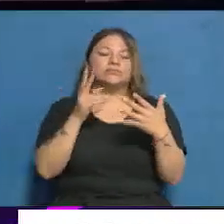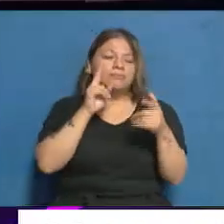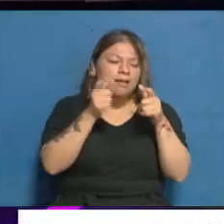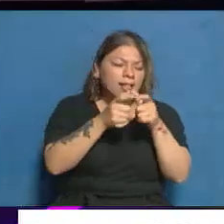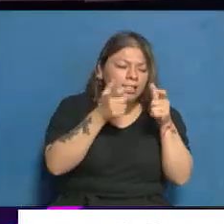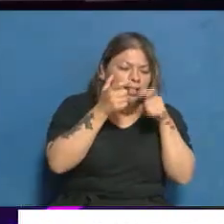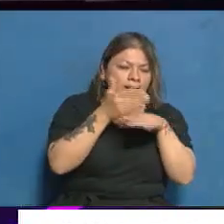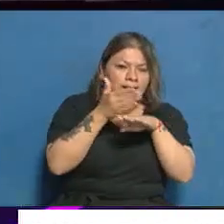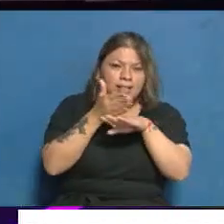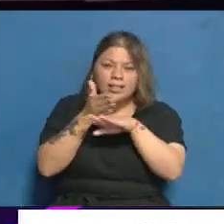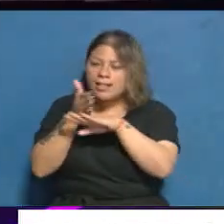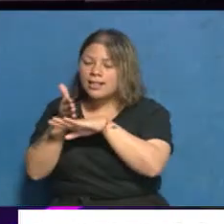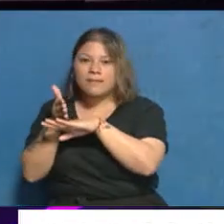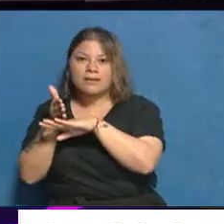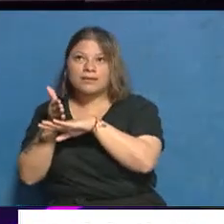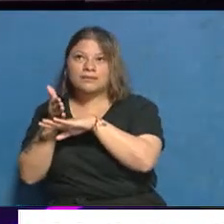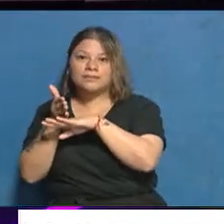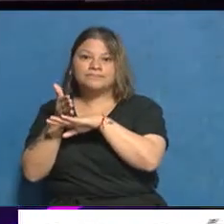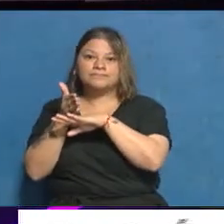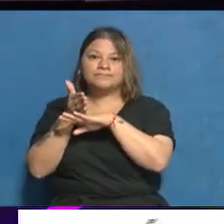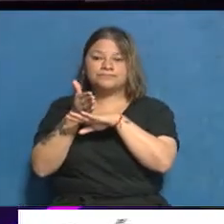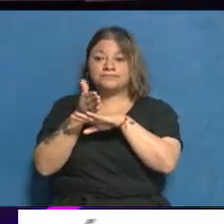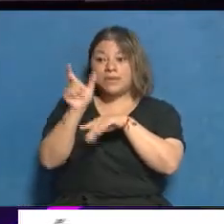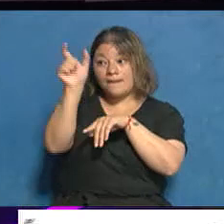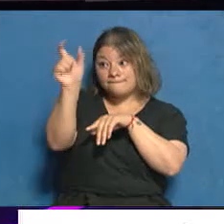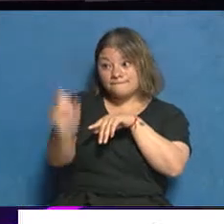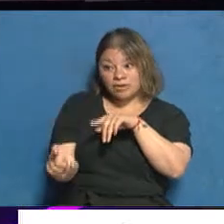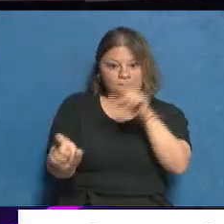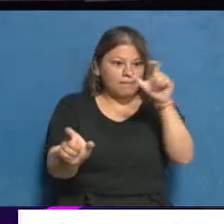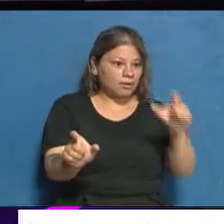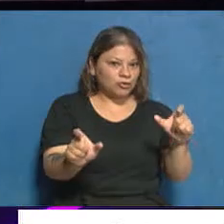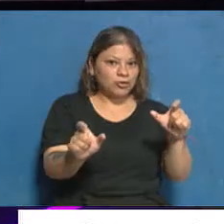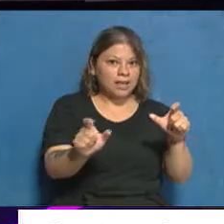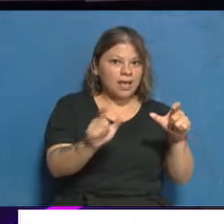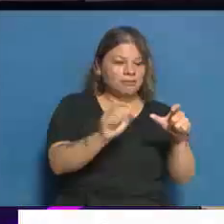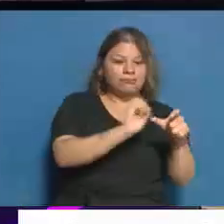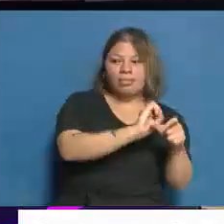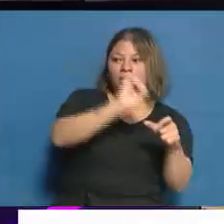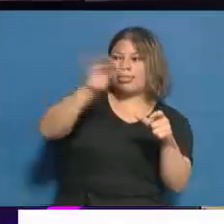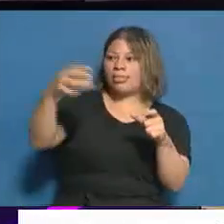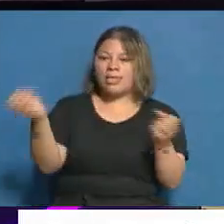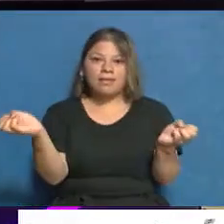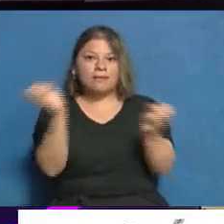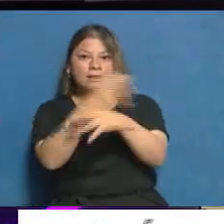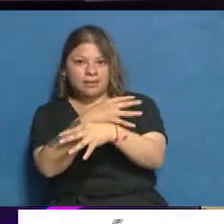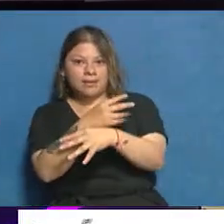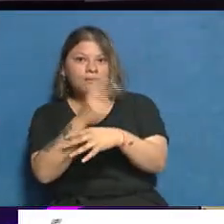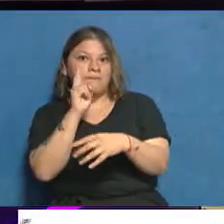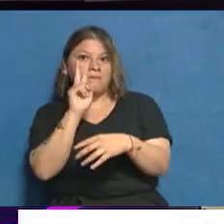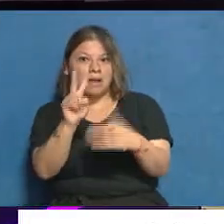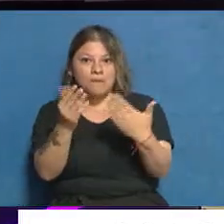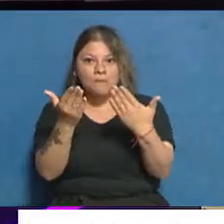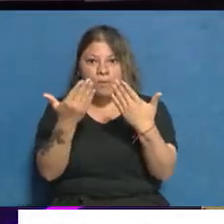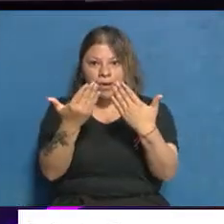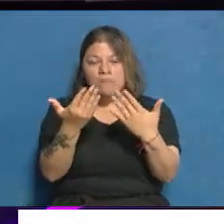directamente persona a persona se hace la transmisión de estos archivos en grandes cantidades y que tienen que ver